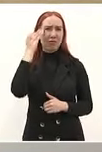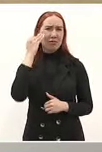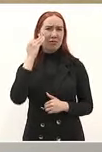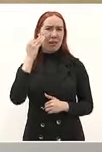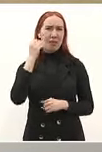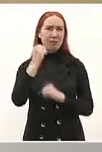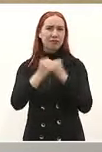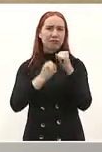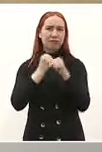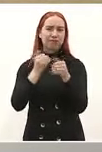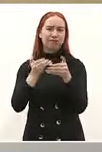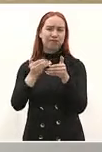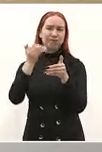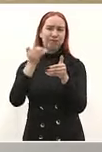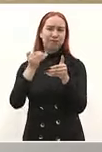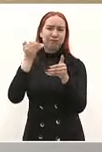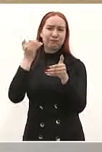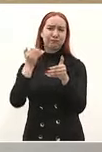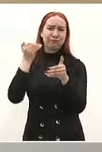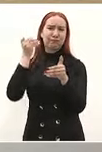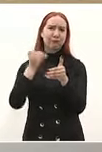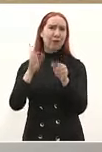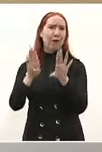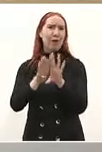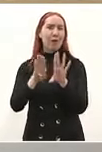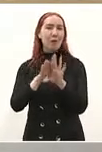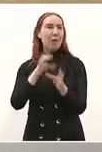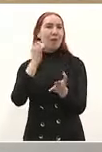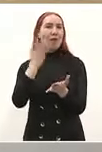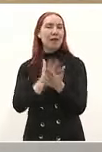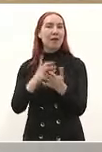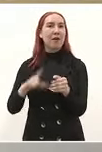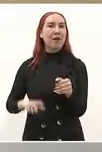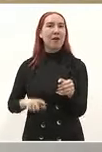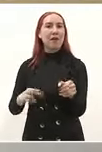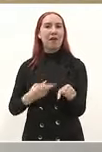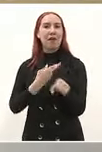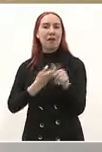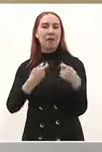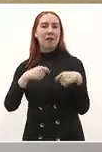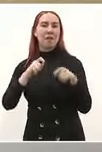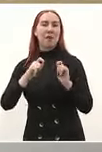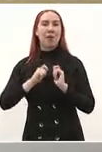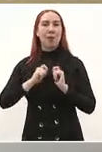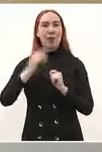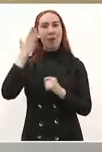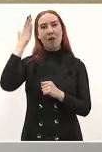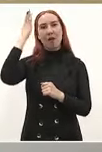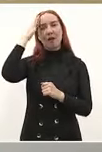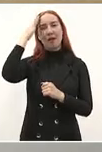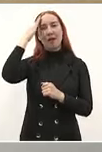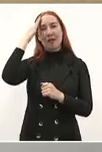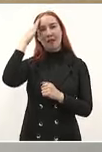los gobernantes de arriba los potentados